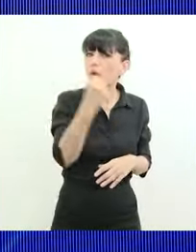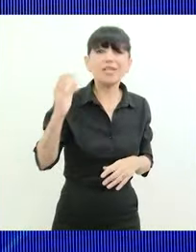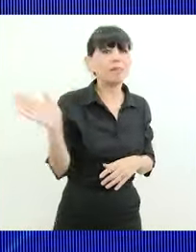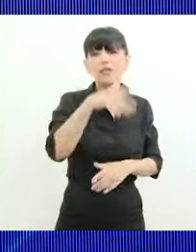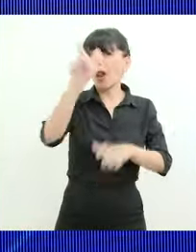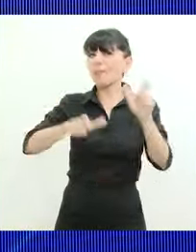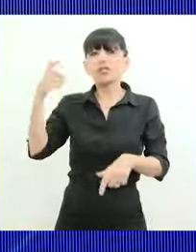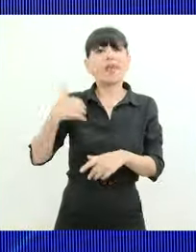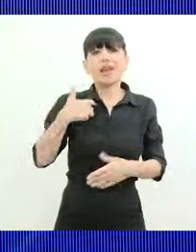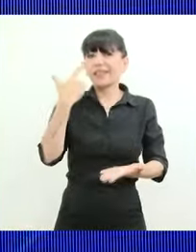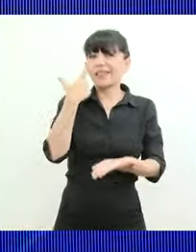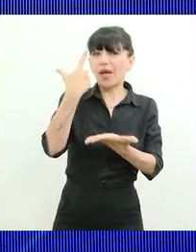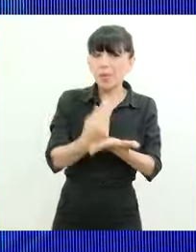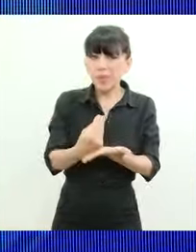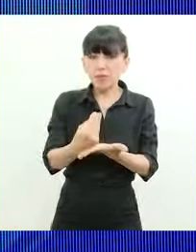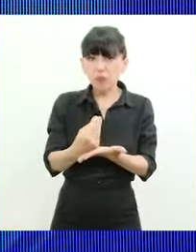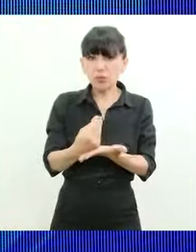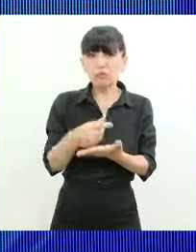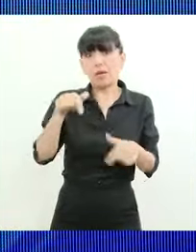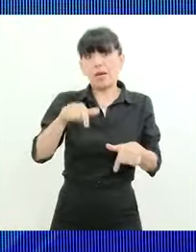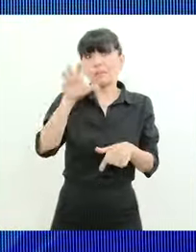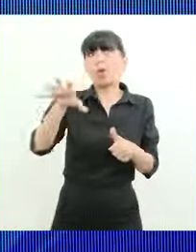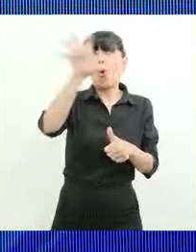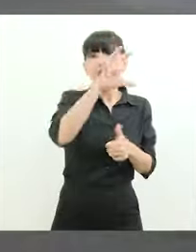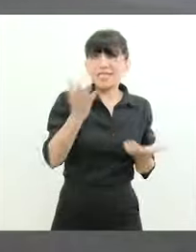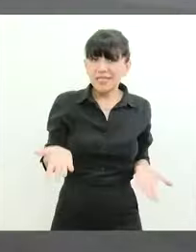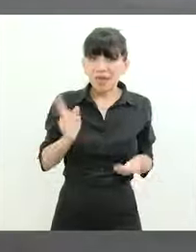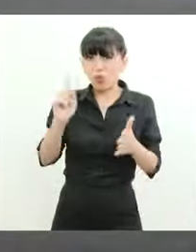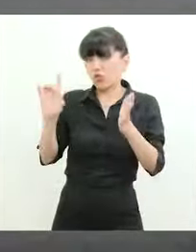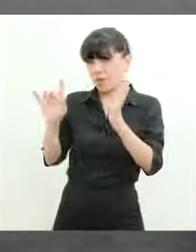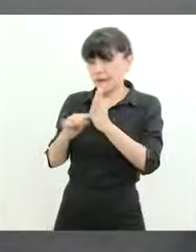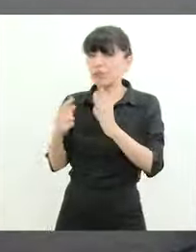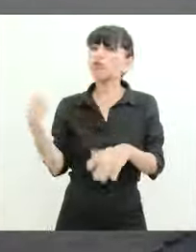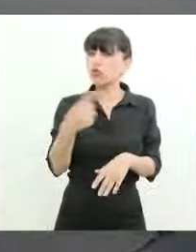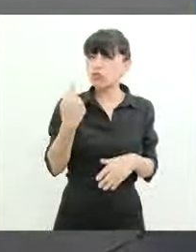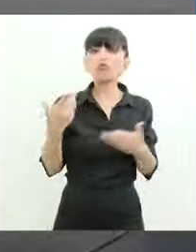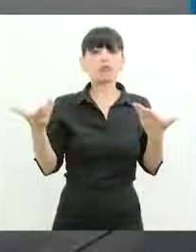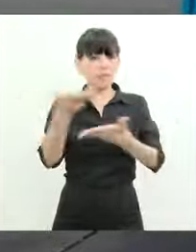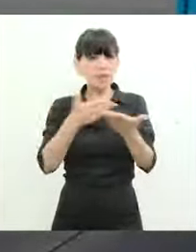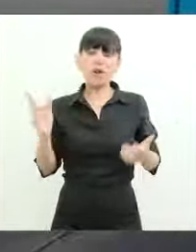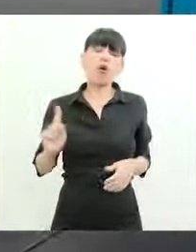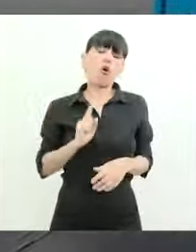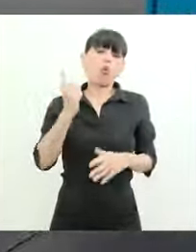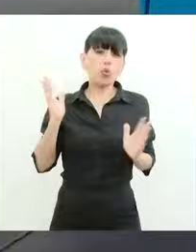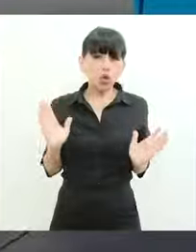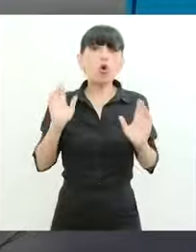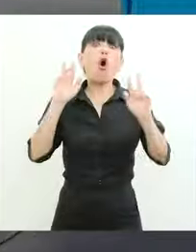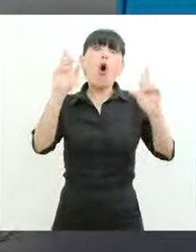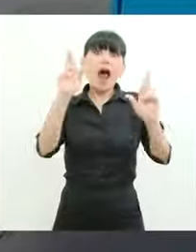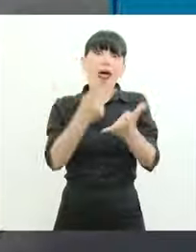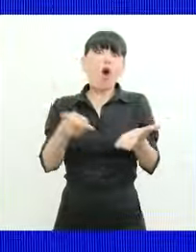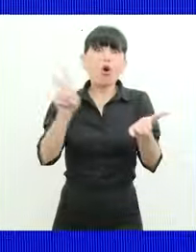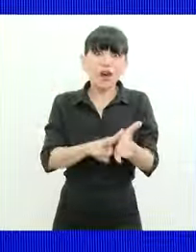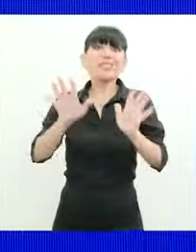argentinas que justamente vivimos en el interior de esta República Argentina. Estamos orgullosos de participar y ojalá se repita. Ojalá se repita.